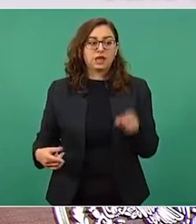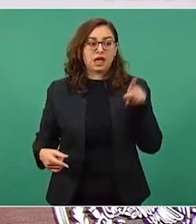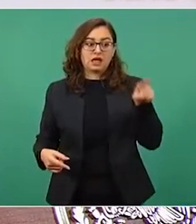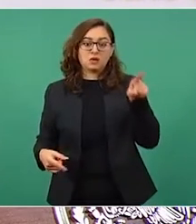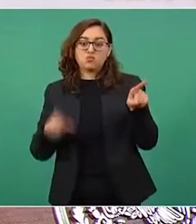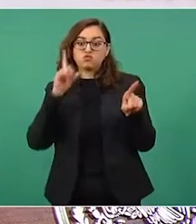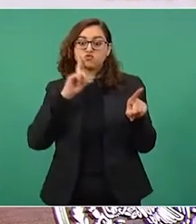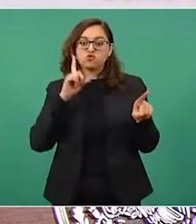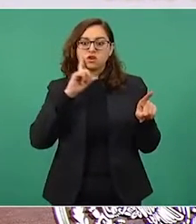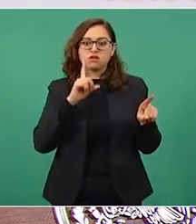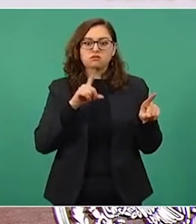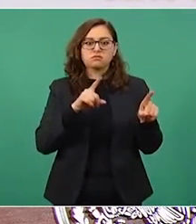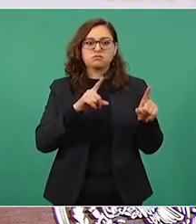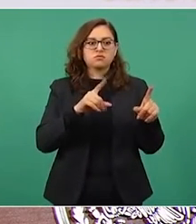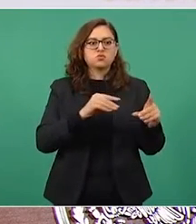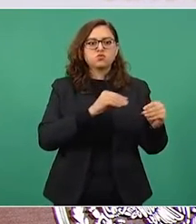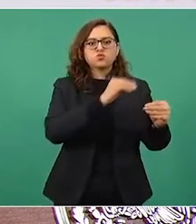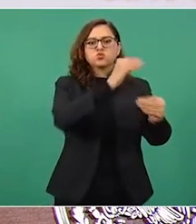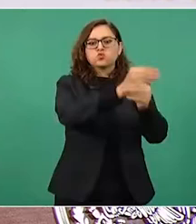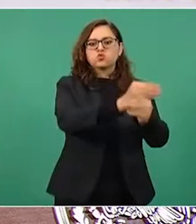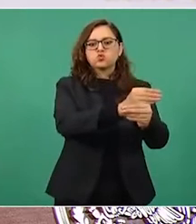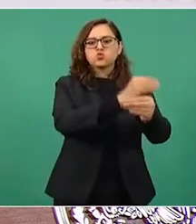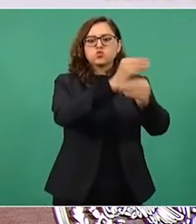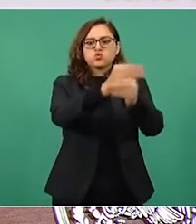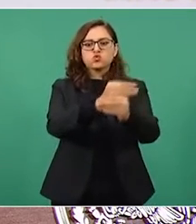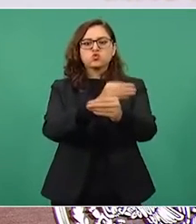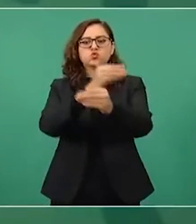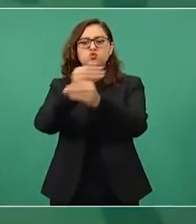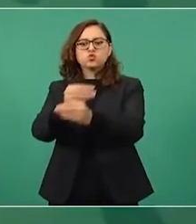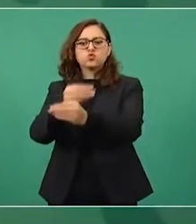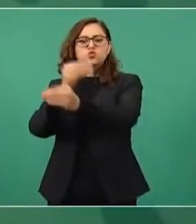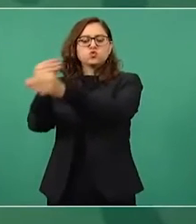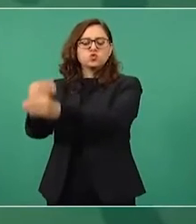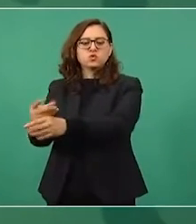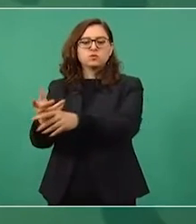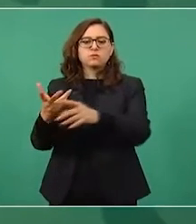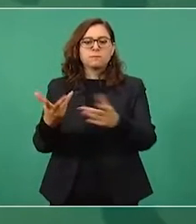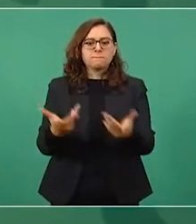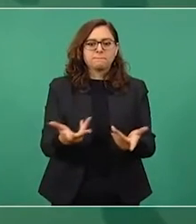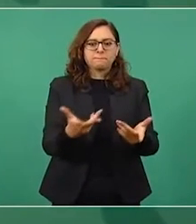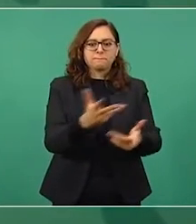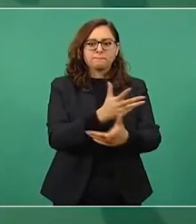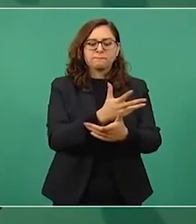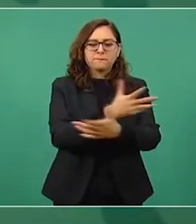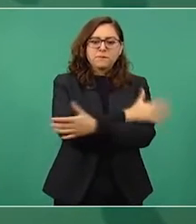o sea, como una muestra de